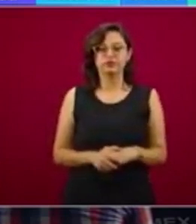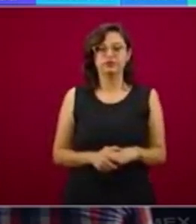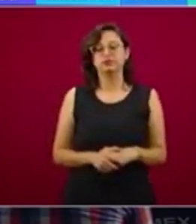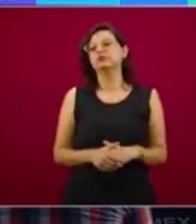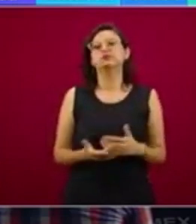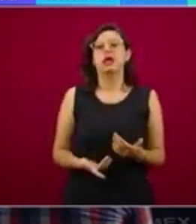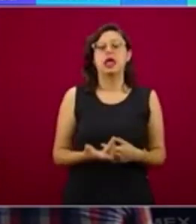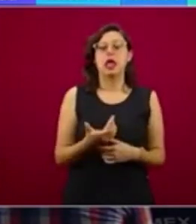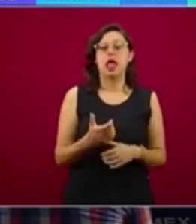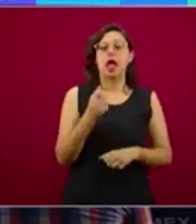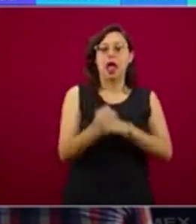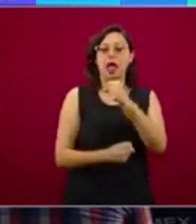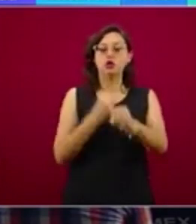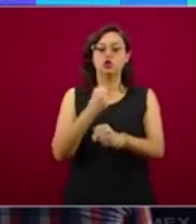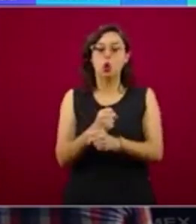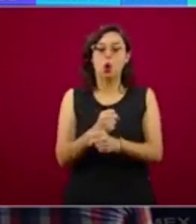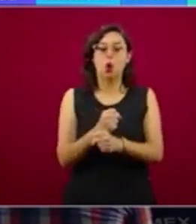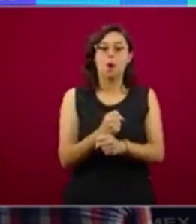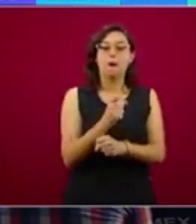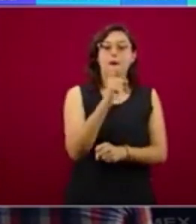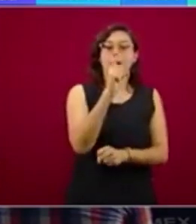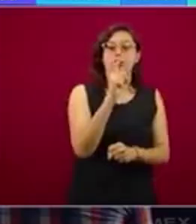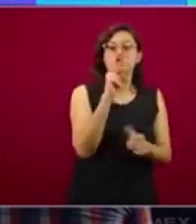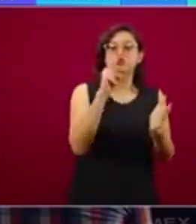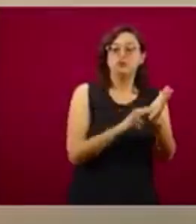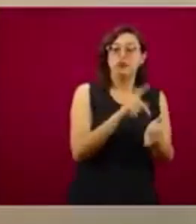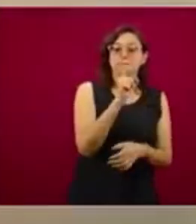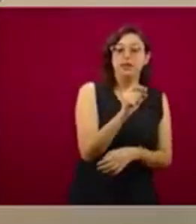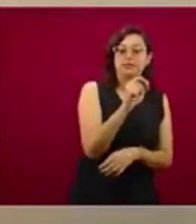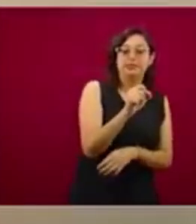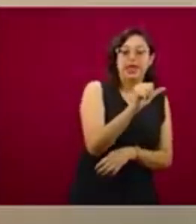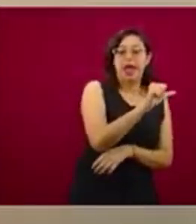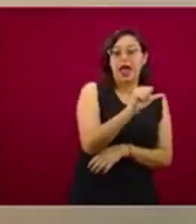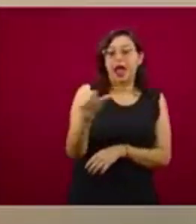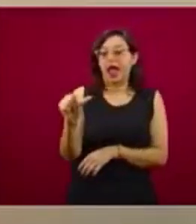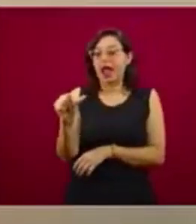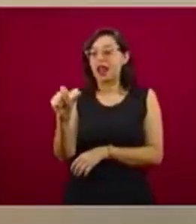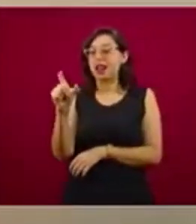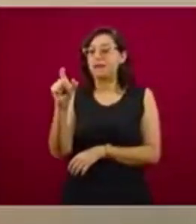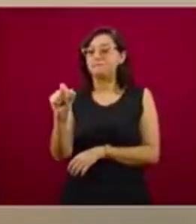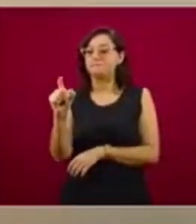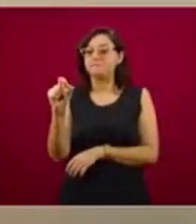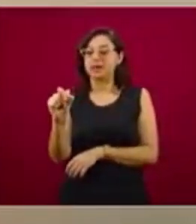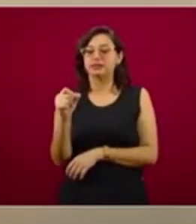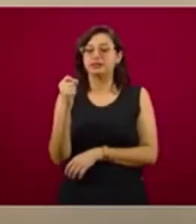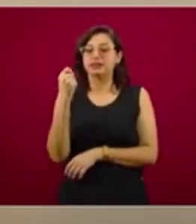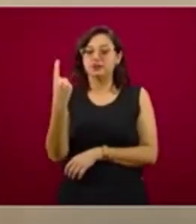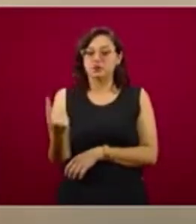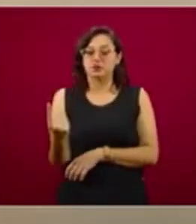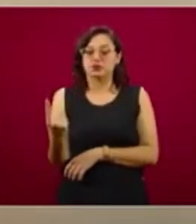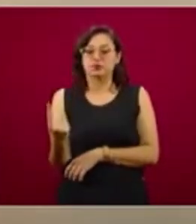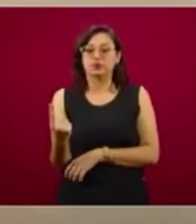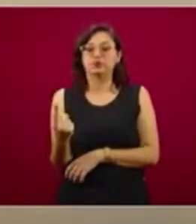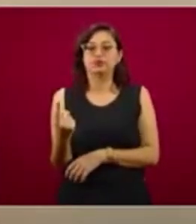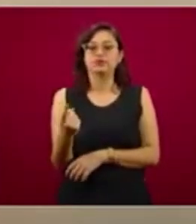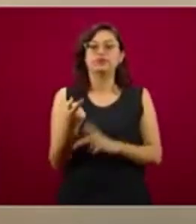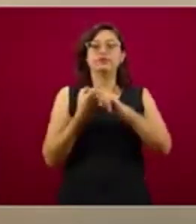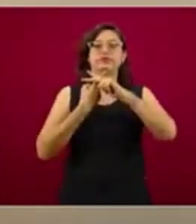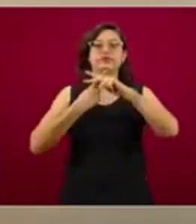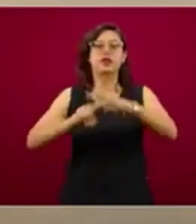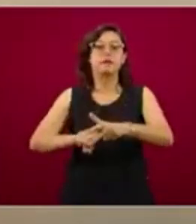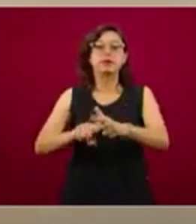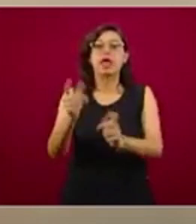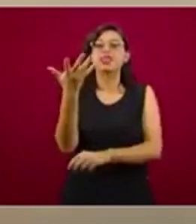2021 es el 10 de agosto, como ahí está